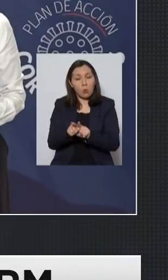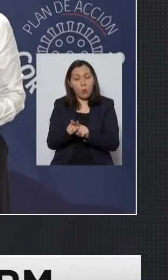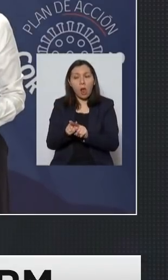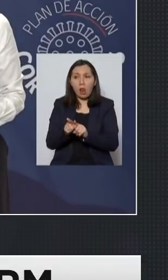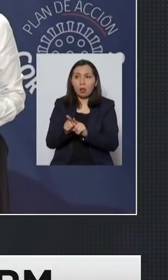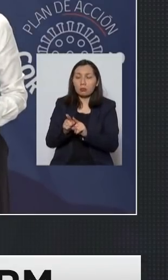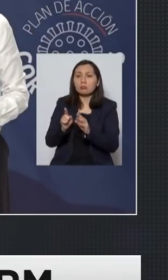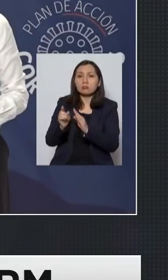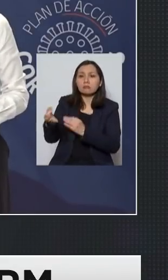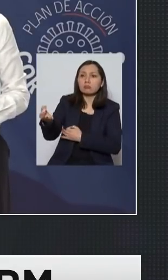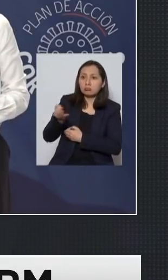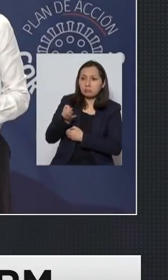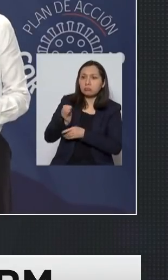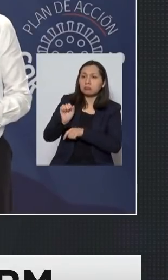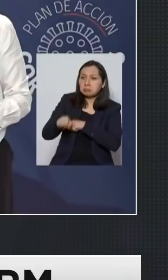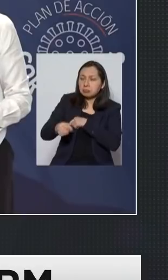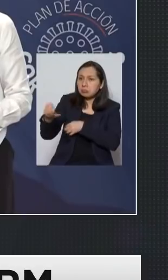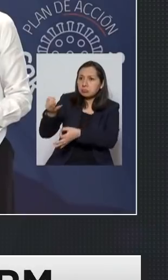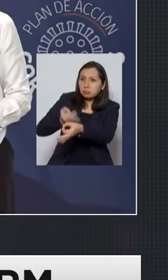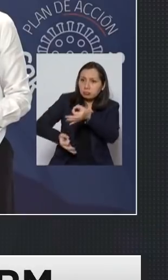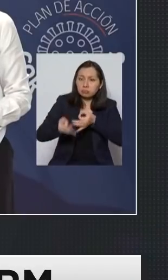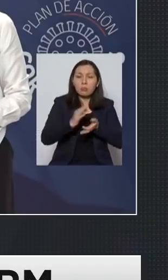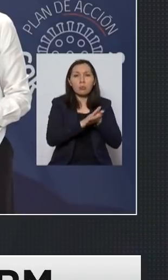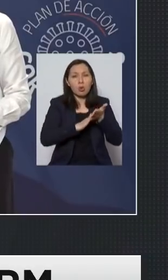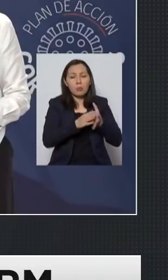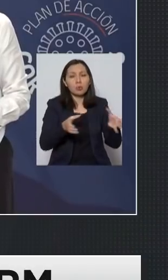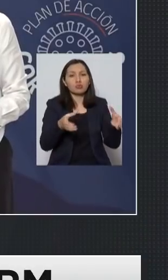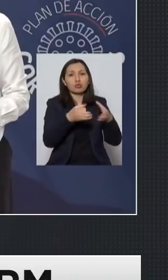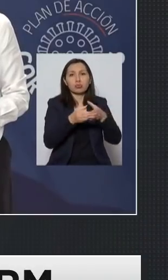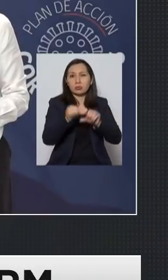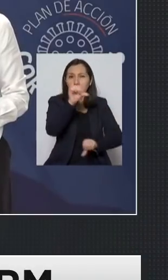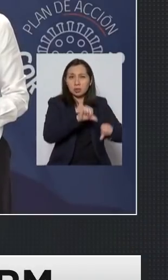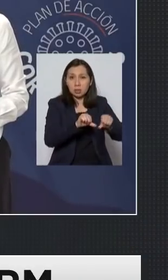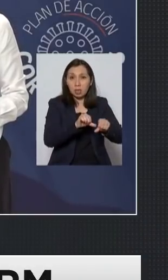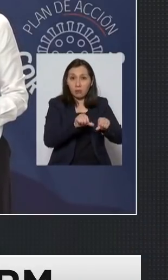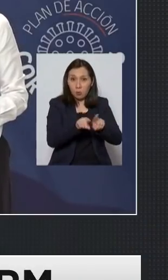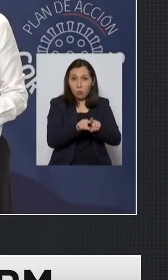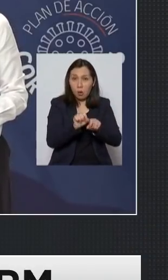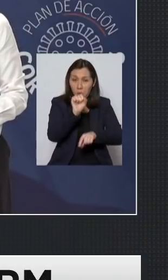escuchar a otras voces estoy hablando por ejemplo de las sociedades científicas